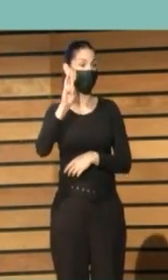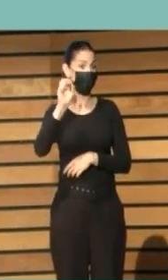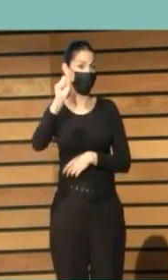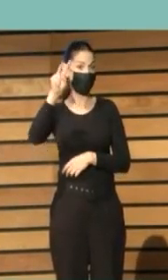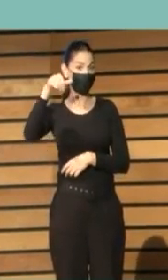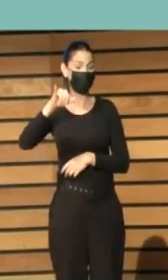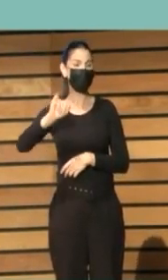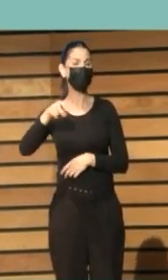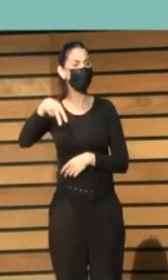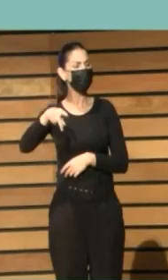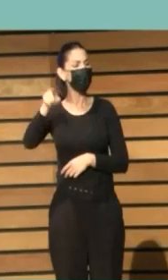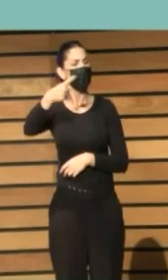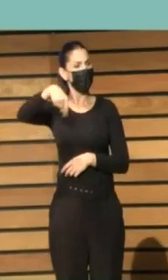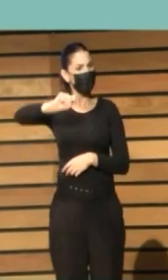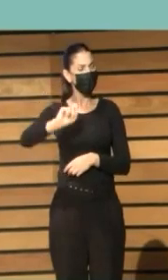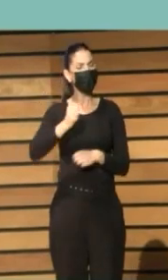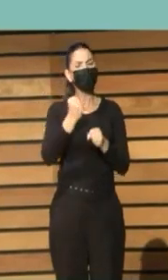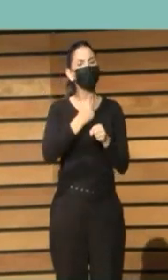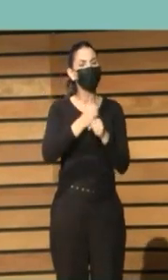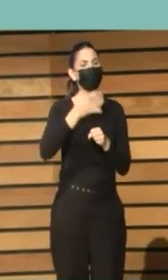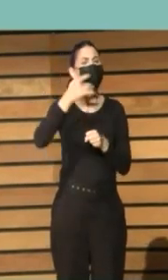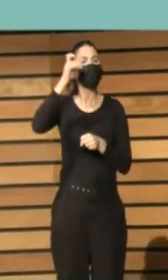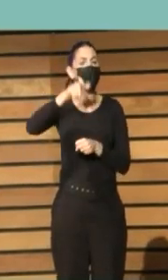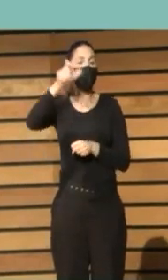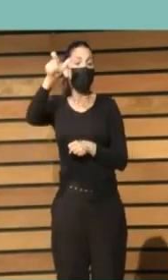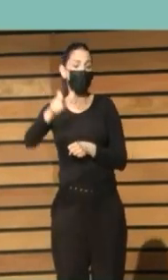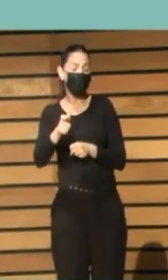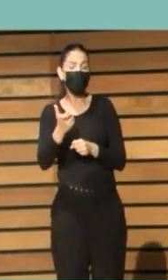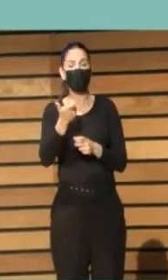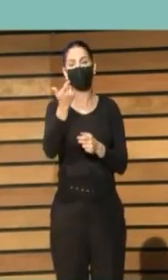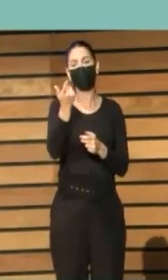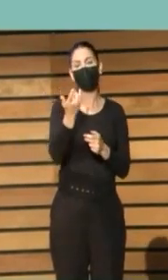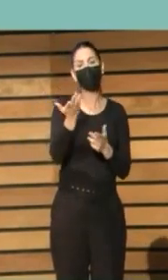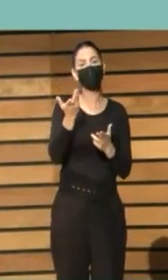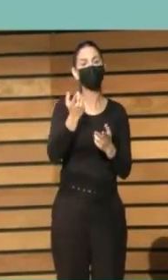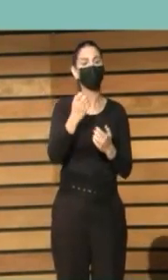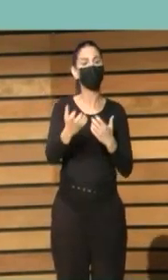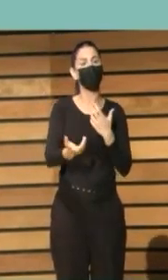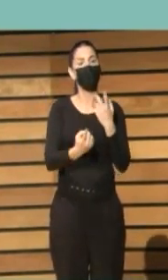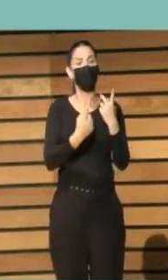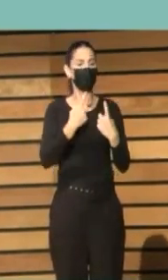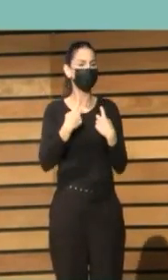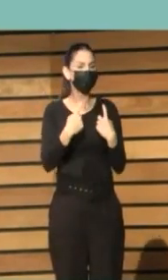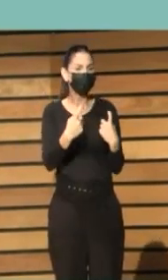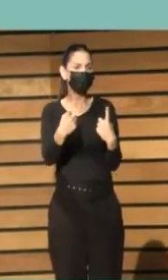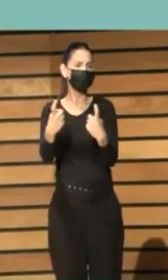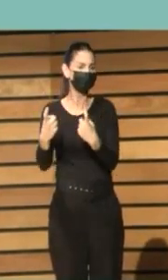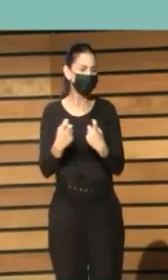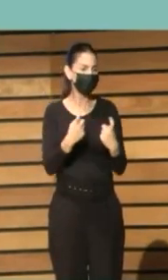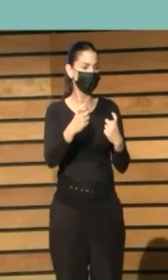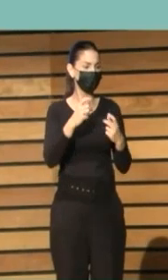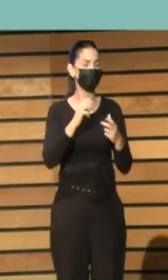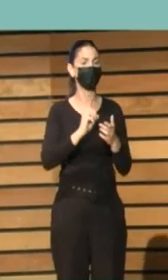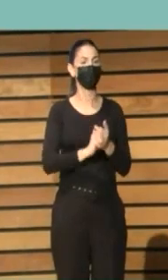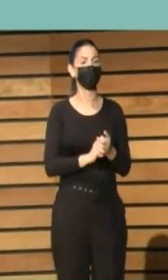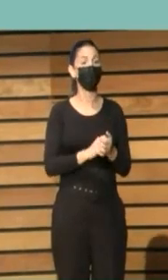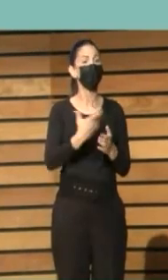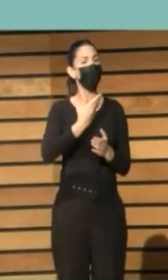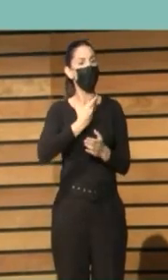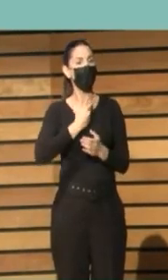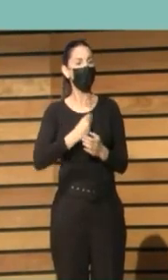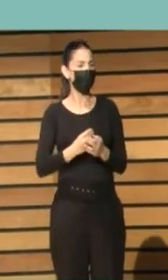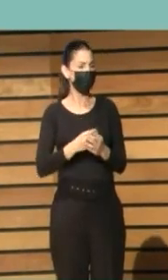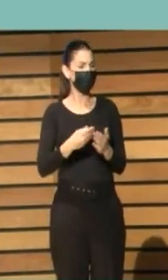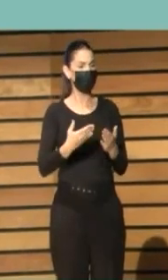trabaja con colectivos y personas vulnerables, con financiación directa del Fondo Social Europeo, en Radicada de Murcia, y con la que ya